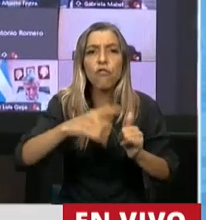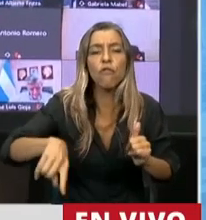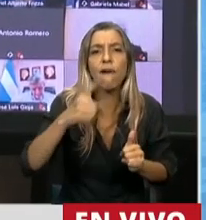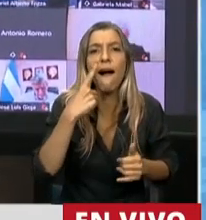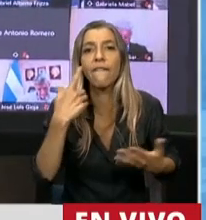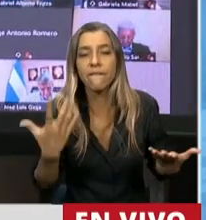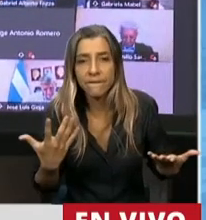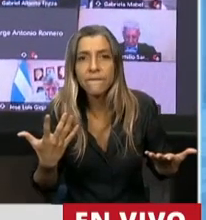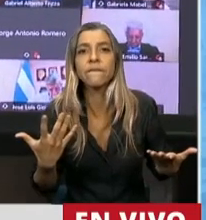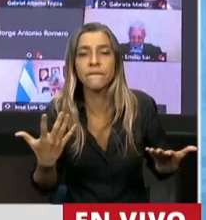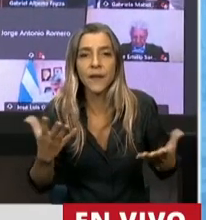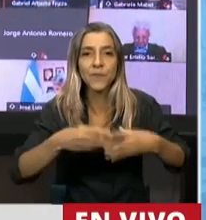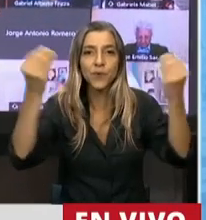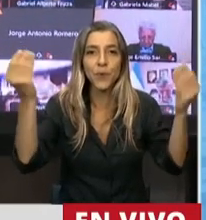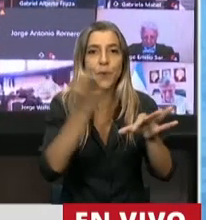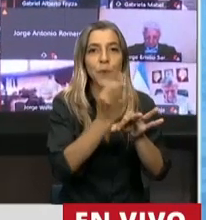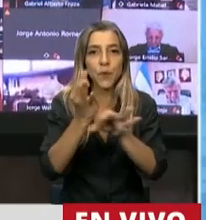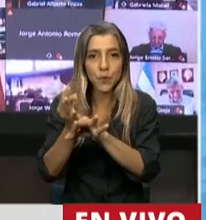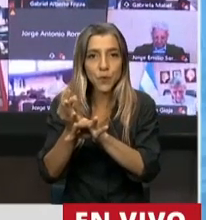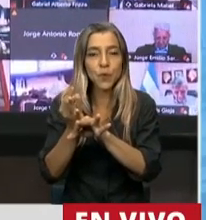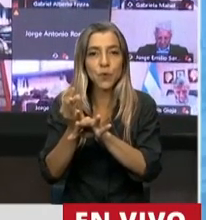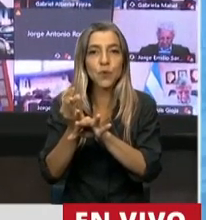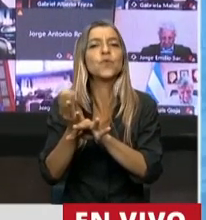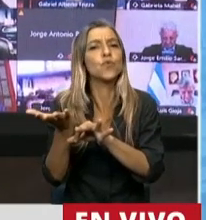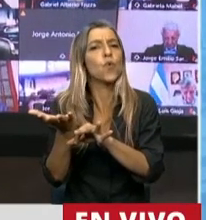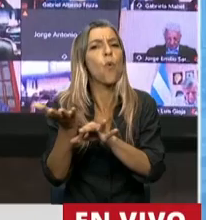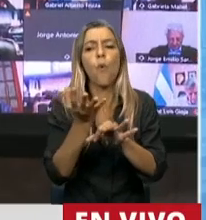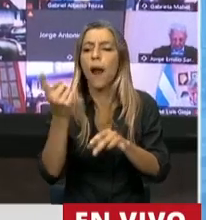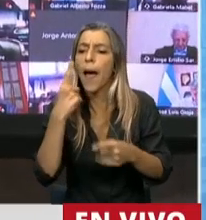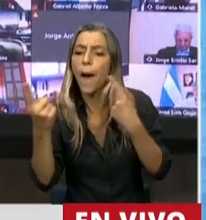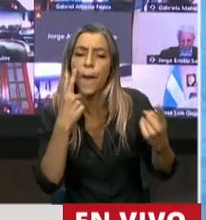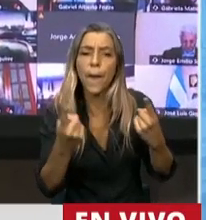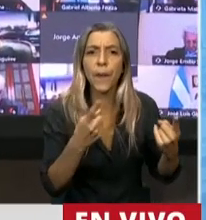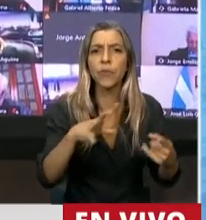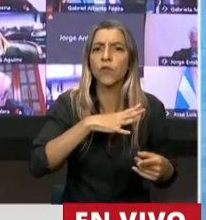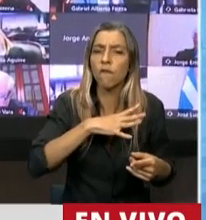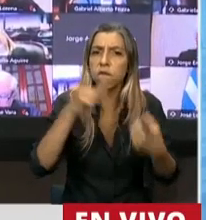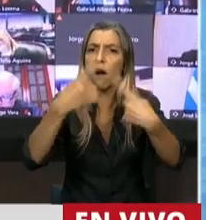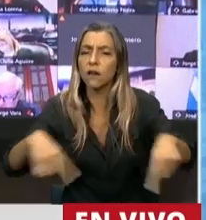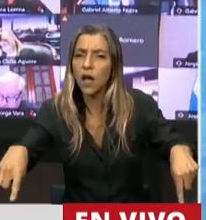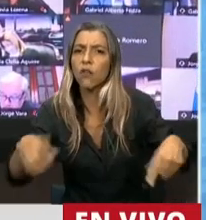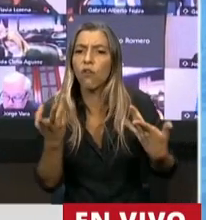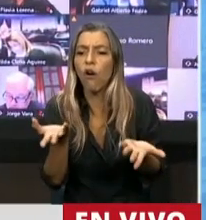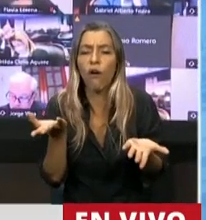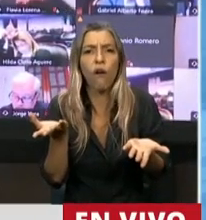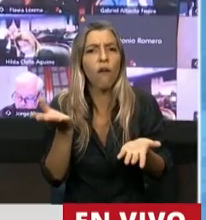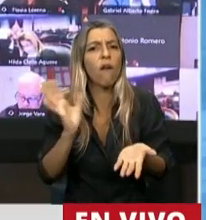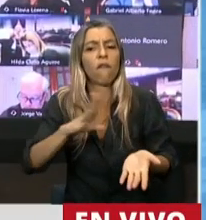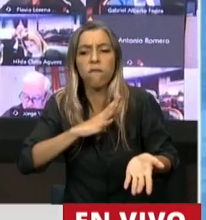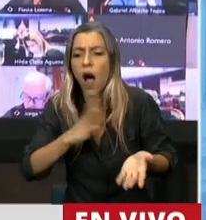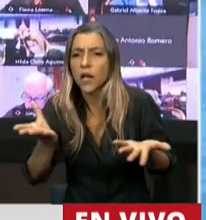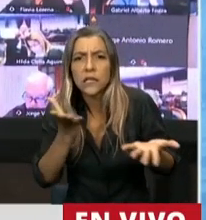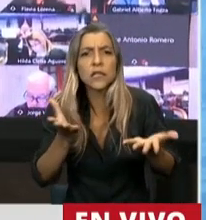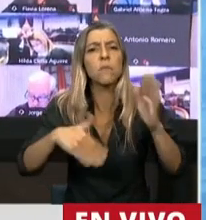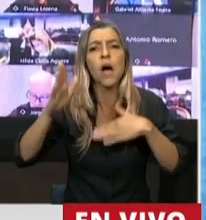lamentablemente no la rescatamos por la cuestión educativa, pedagógica, sino que la rescatamos sobre